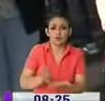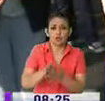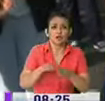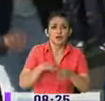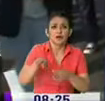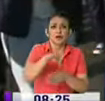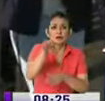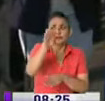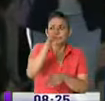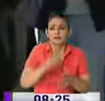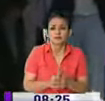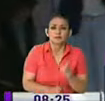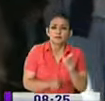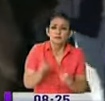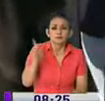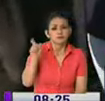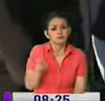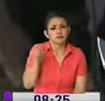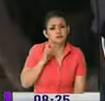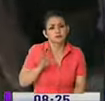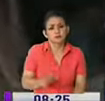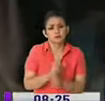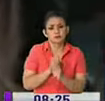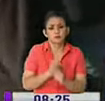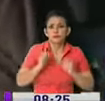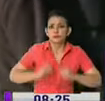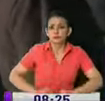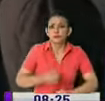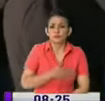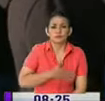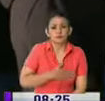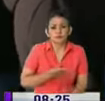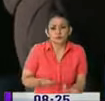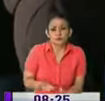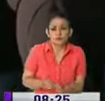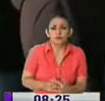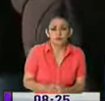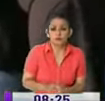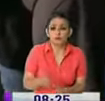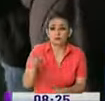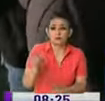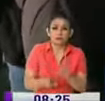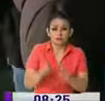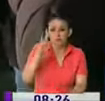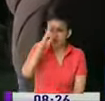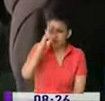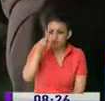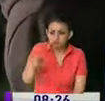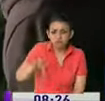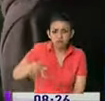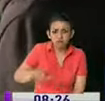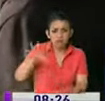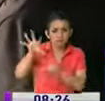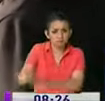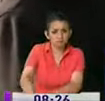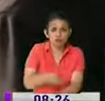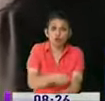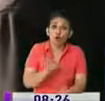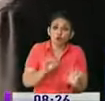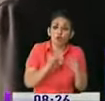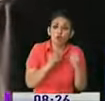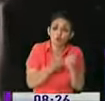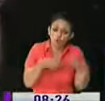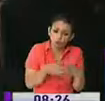arriba. Entonces toda la gente necesitamos la seguridad para poder cogerles a estos tipos o que estos tipos sepan que nosotros les estamos